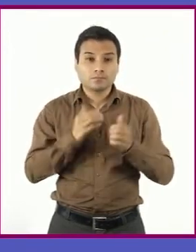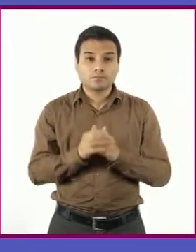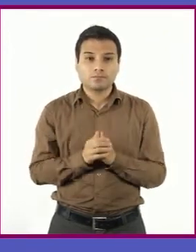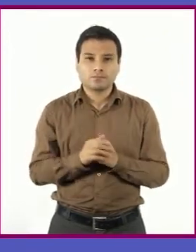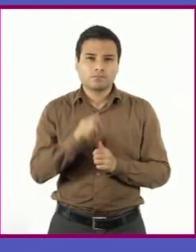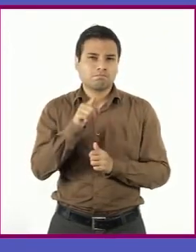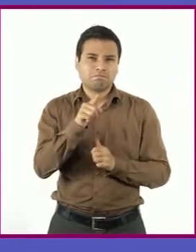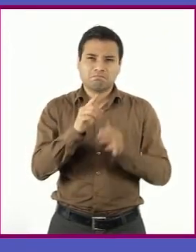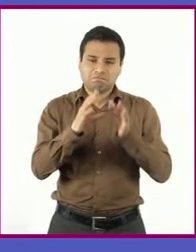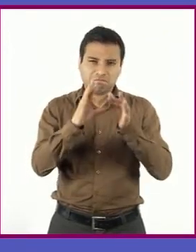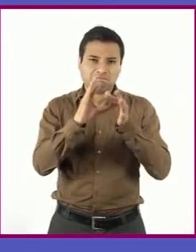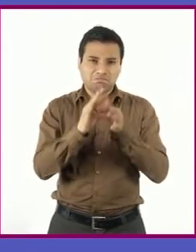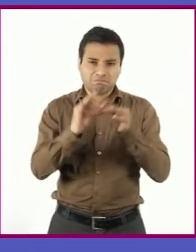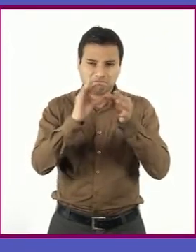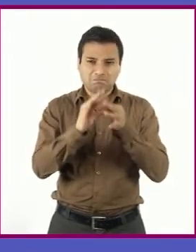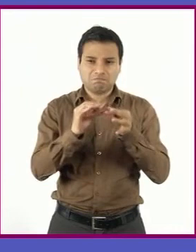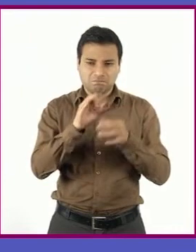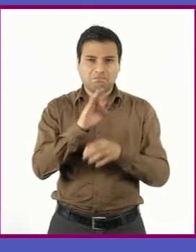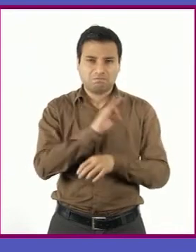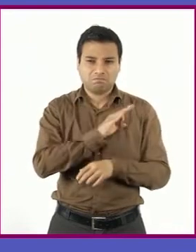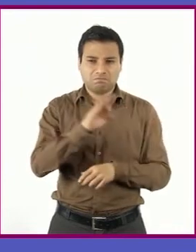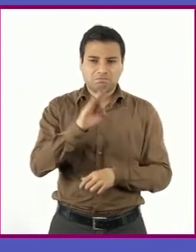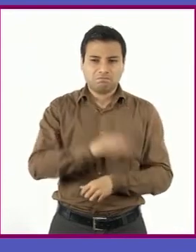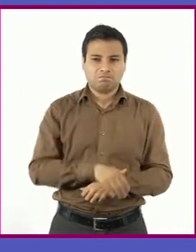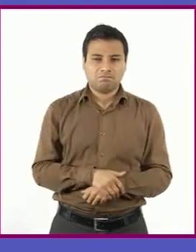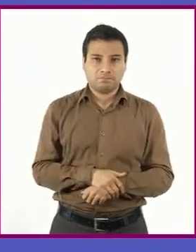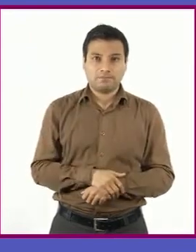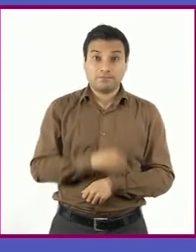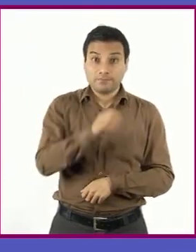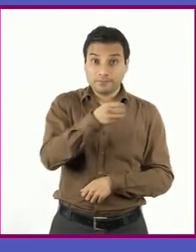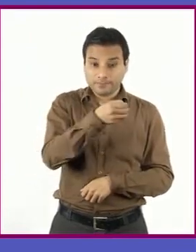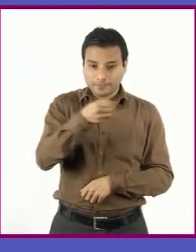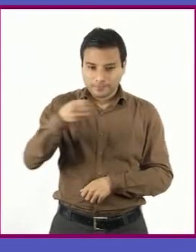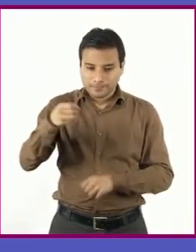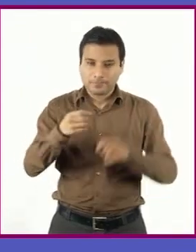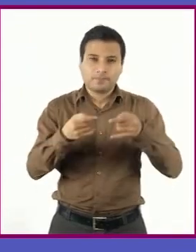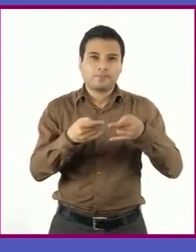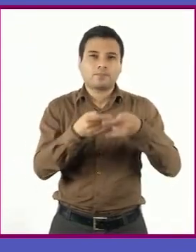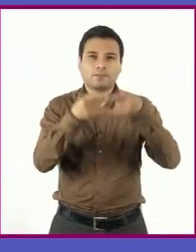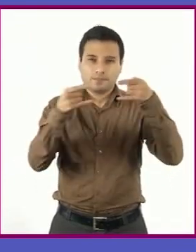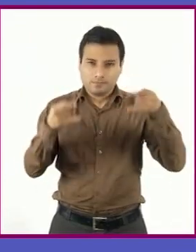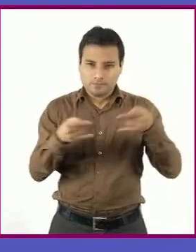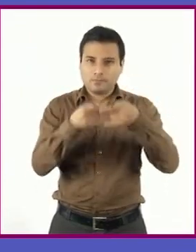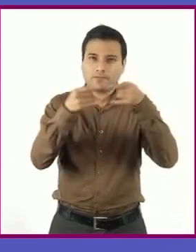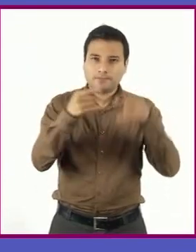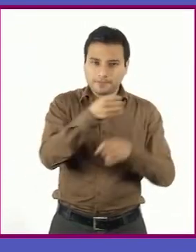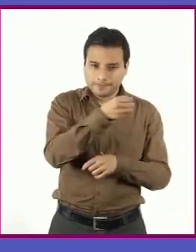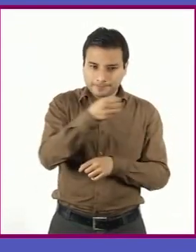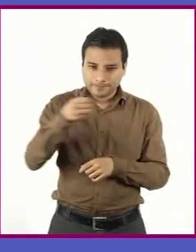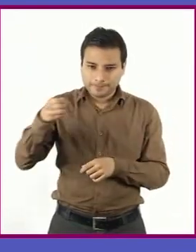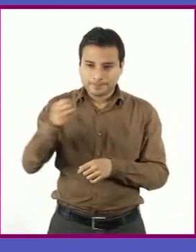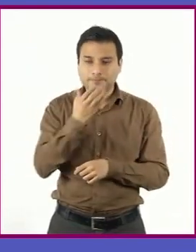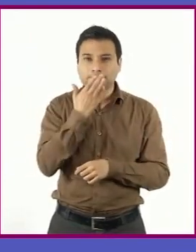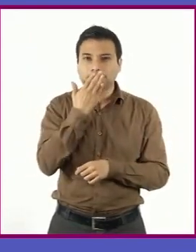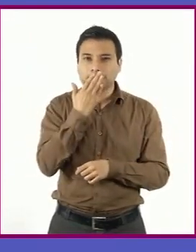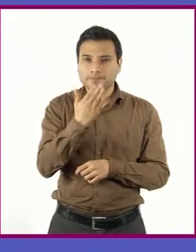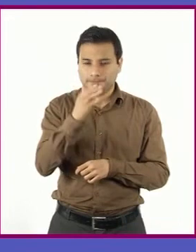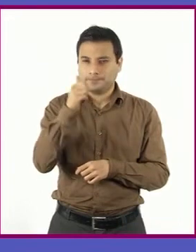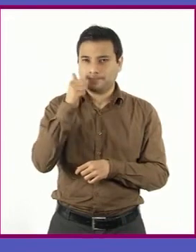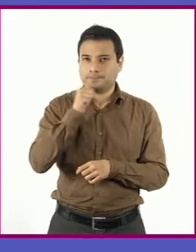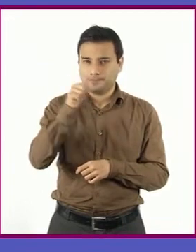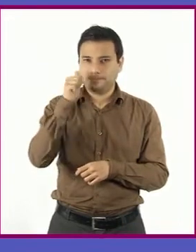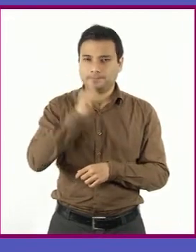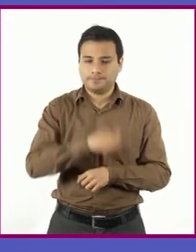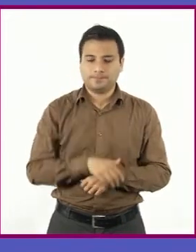deseen decirlo, pero siempre llevando el orden cronológico. De tal manera que va graduándose esta